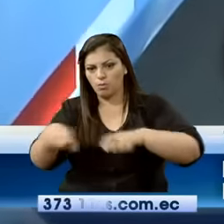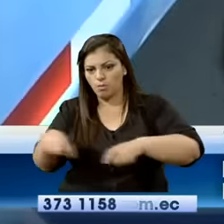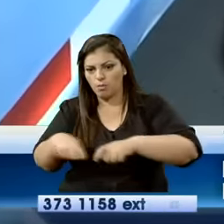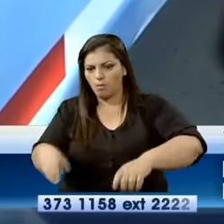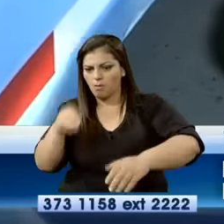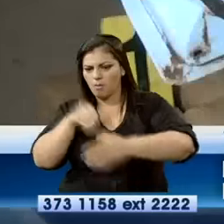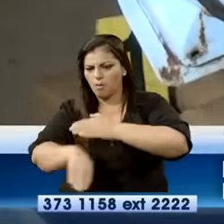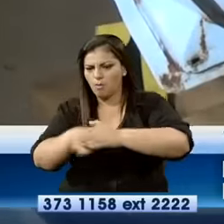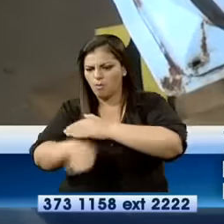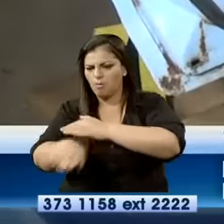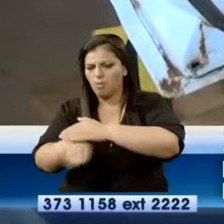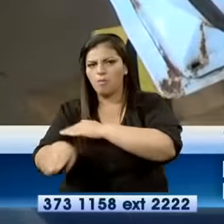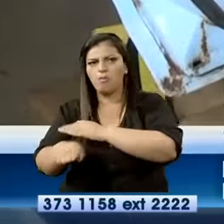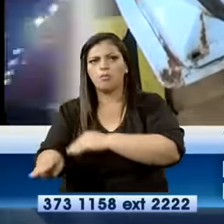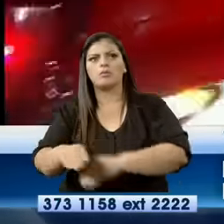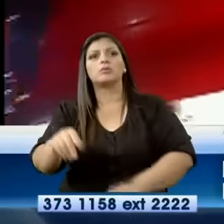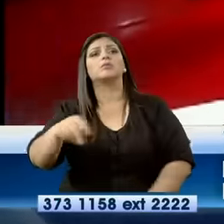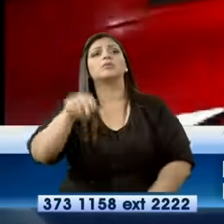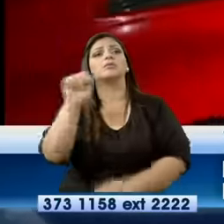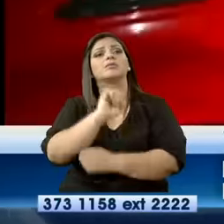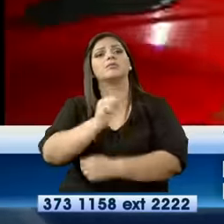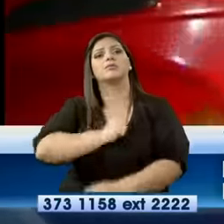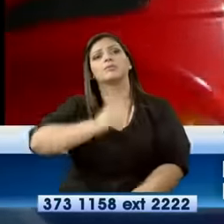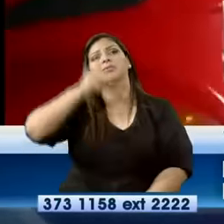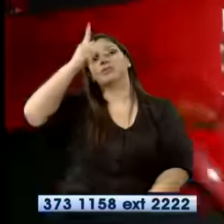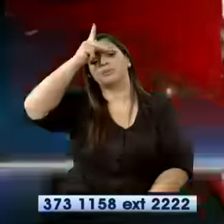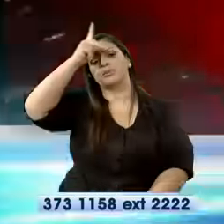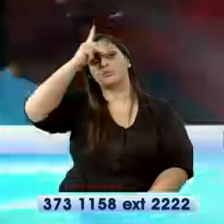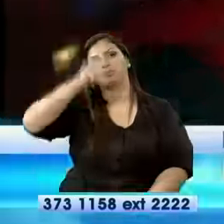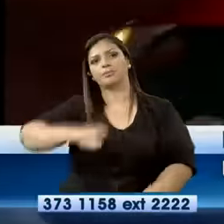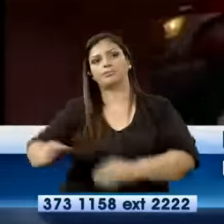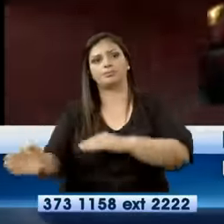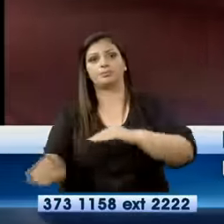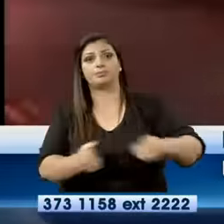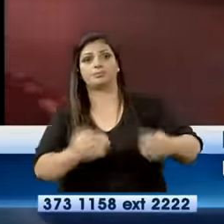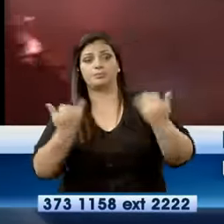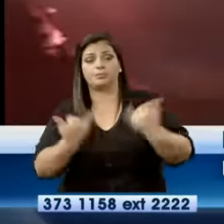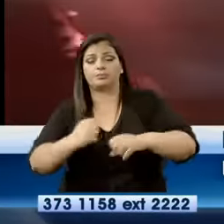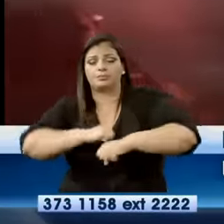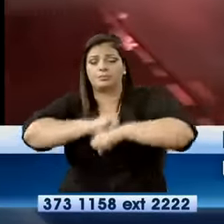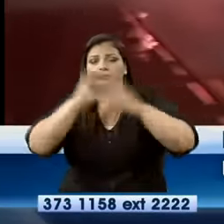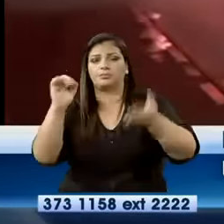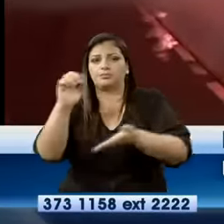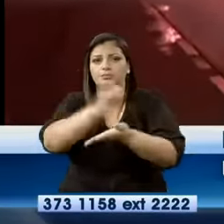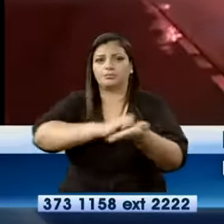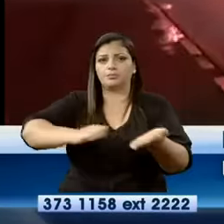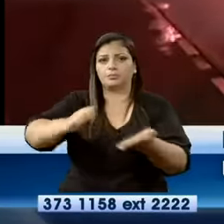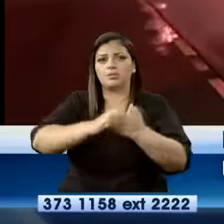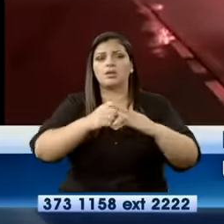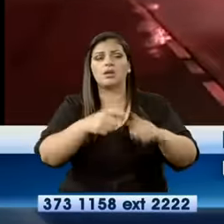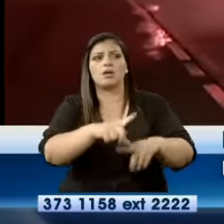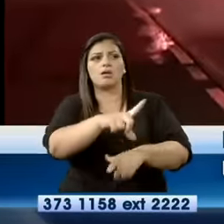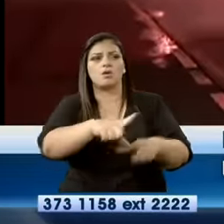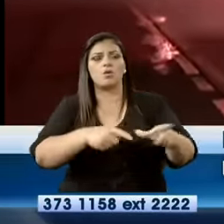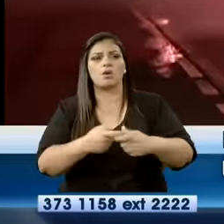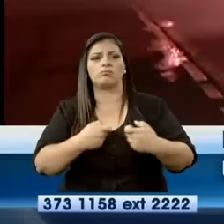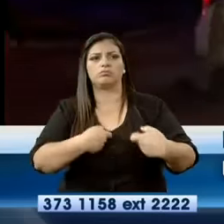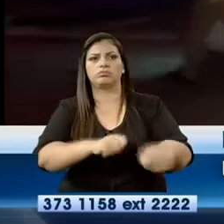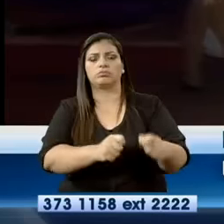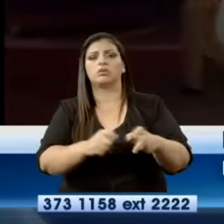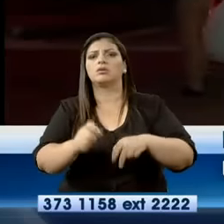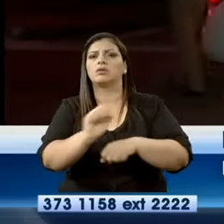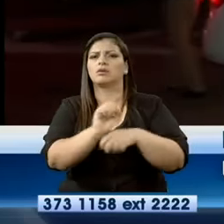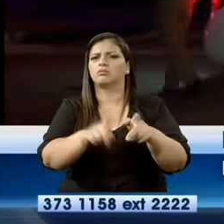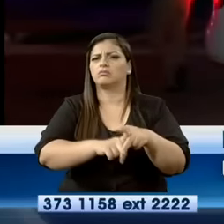Perú. Un posible atentado se registró esta madrugada en el sector de Los Esteros, en el sur de Guayaquil. La Policía Nacional dio a